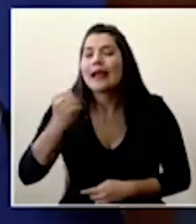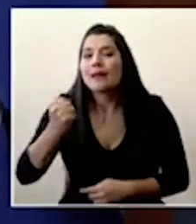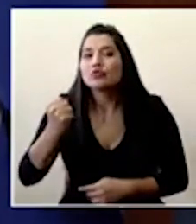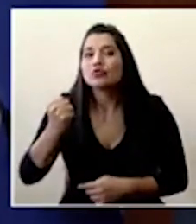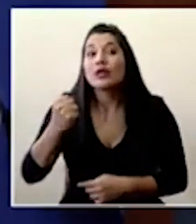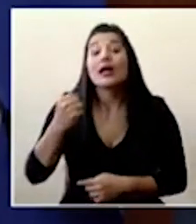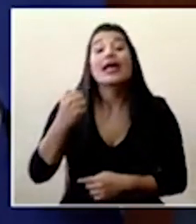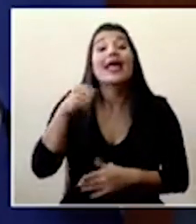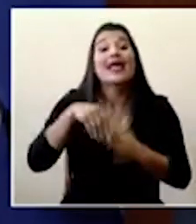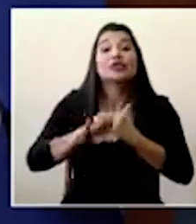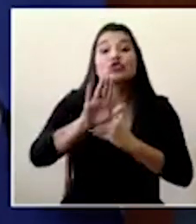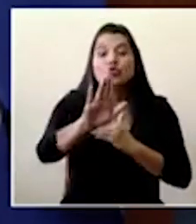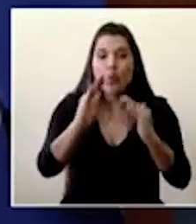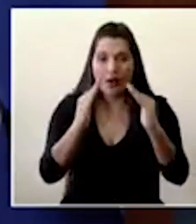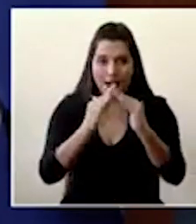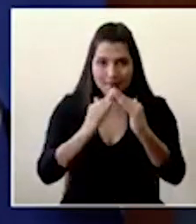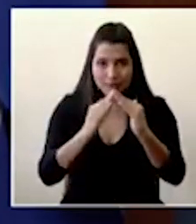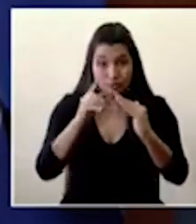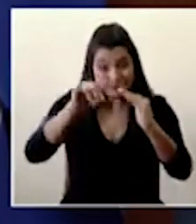esta batalla.